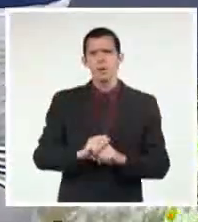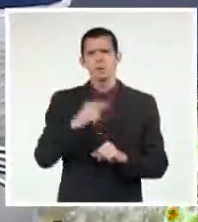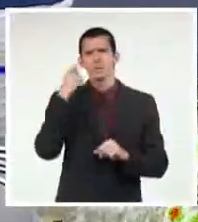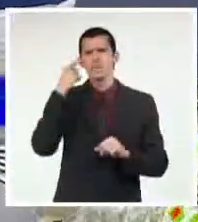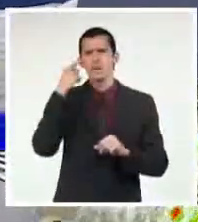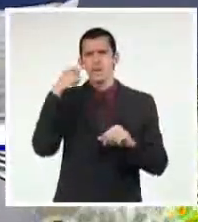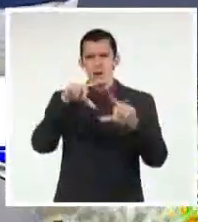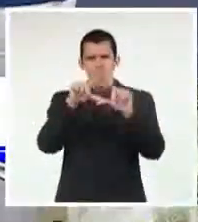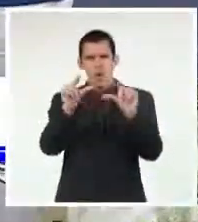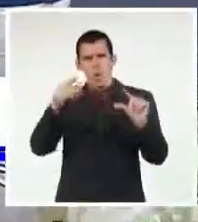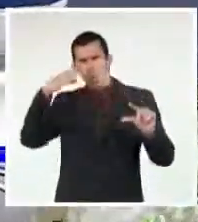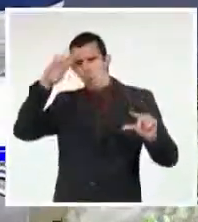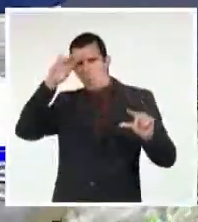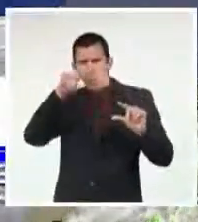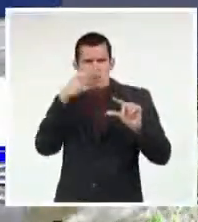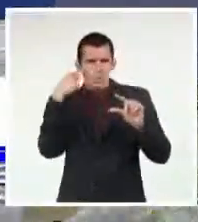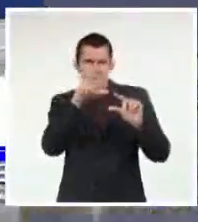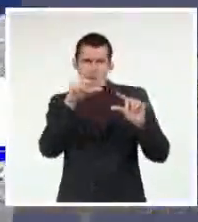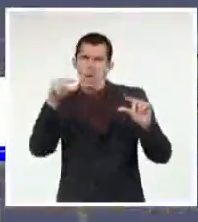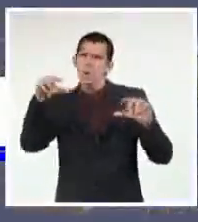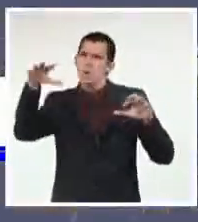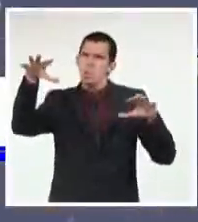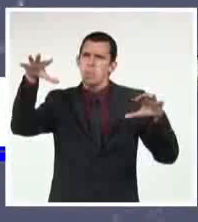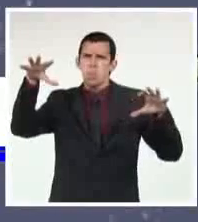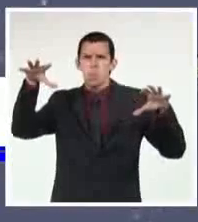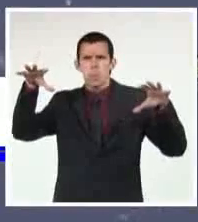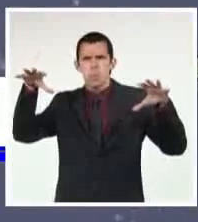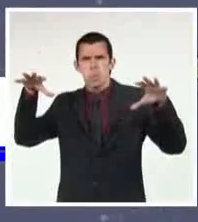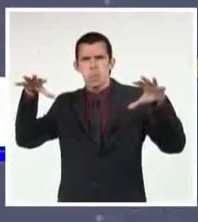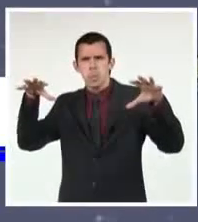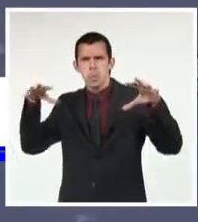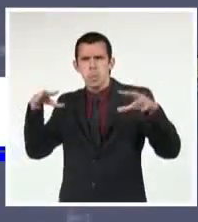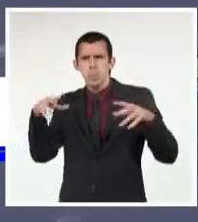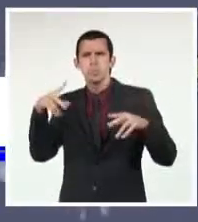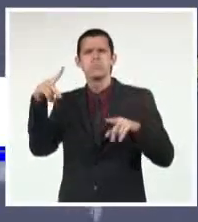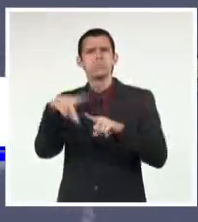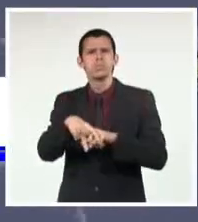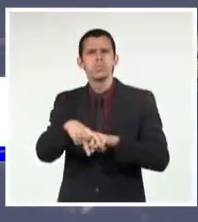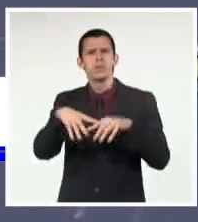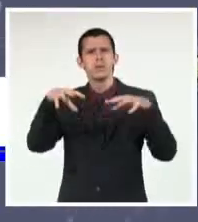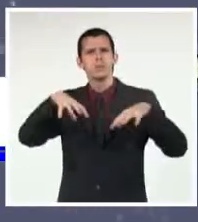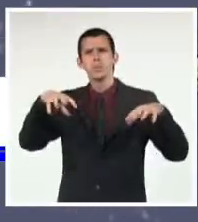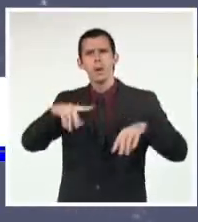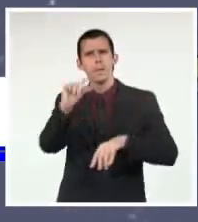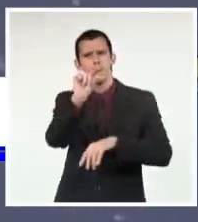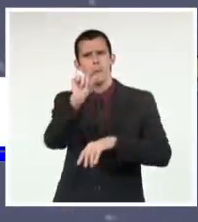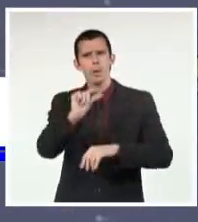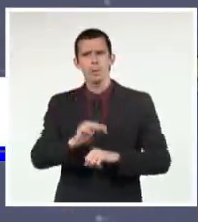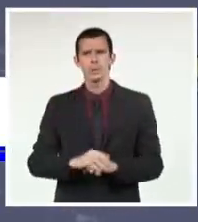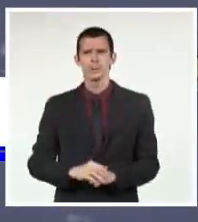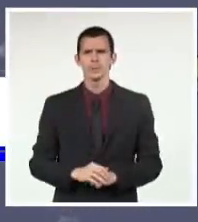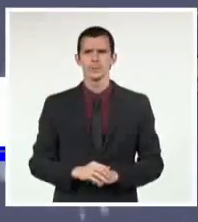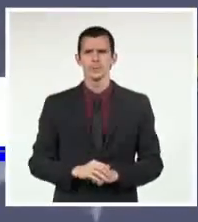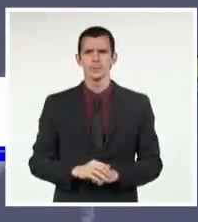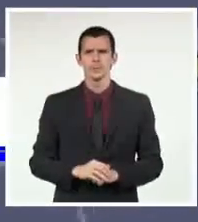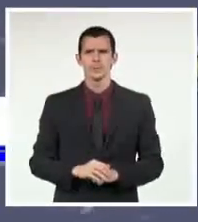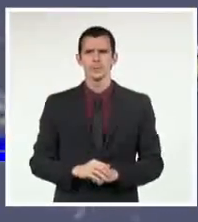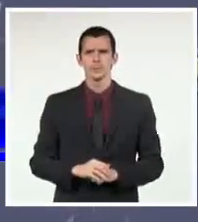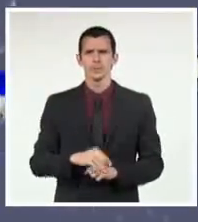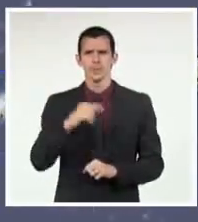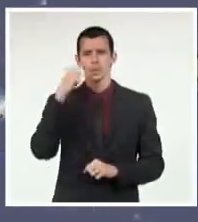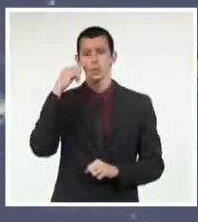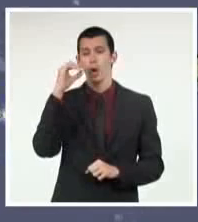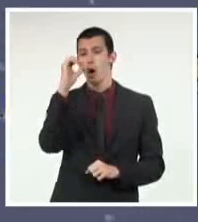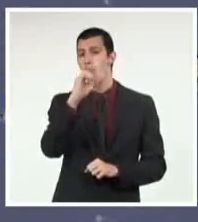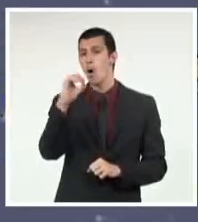altas presiones que inhibe los procesos de precipitación. En una imagen más ampliada se puede observar los nublados con actividad de chubascos y lluvias en la